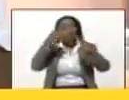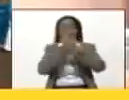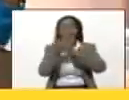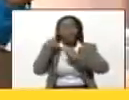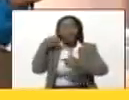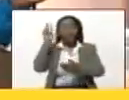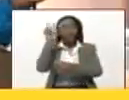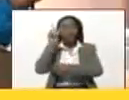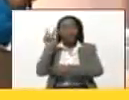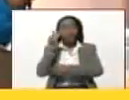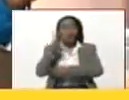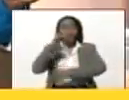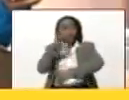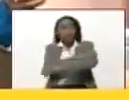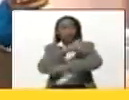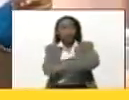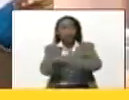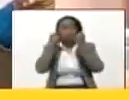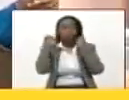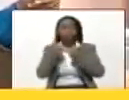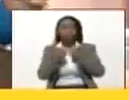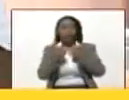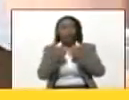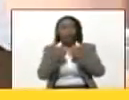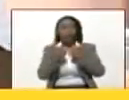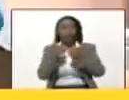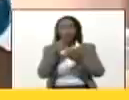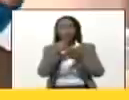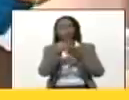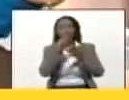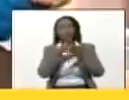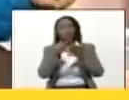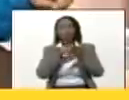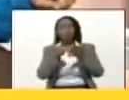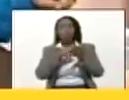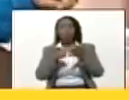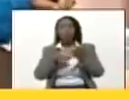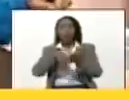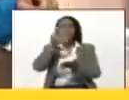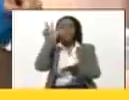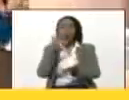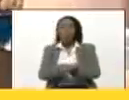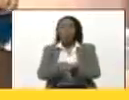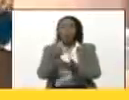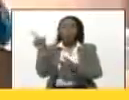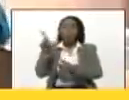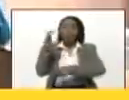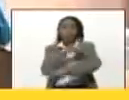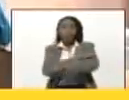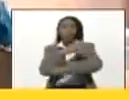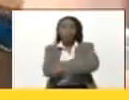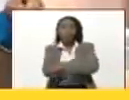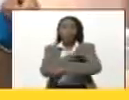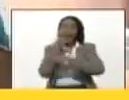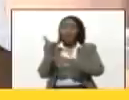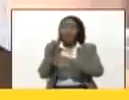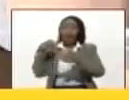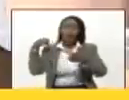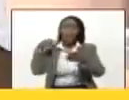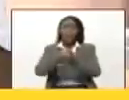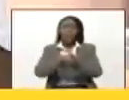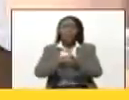participó la extrema derecha convalidando la extrema derecha venezolana la extrema derecha